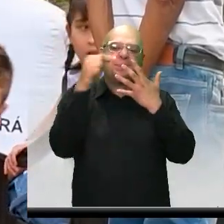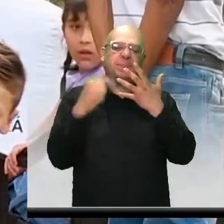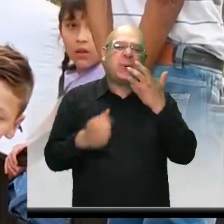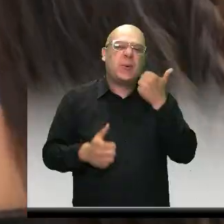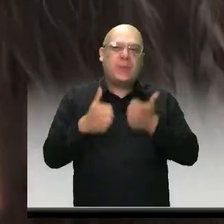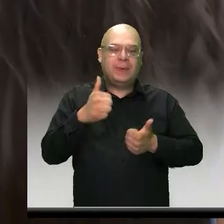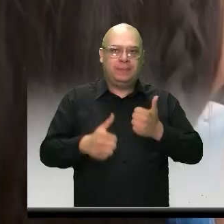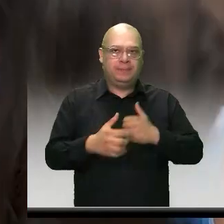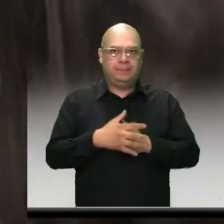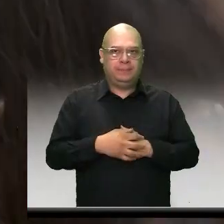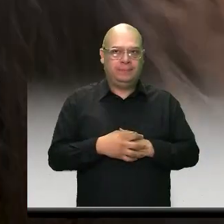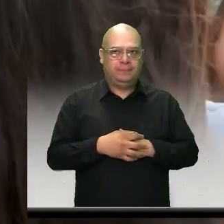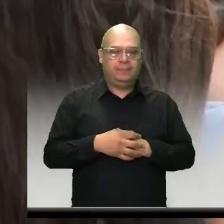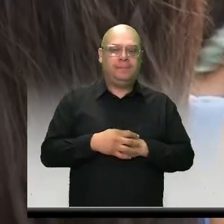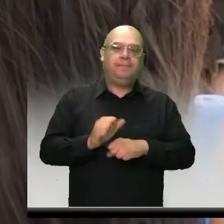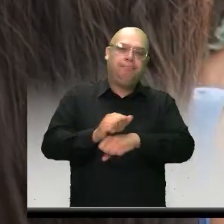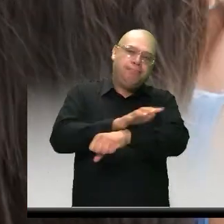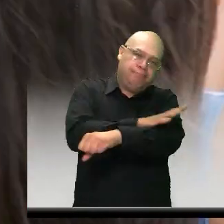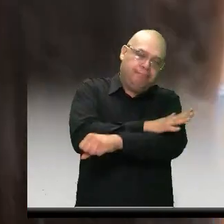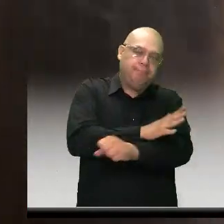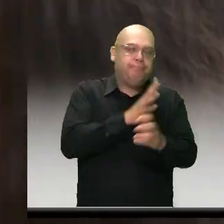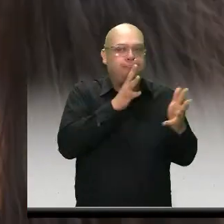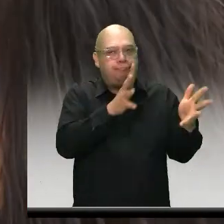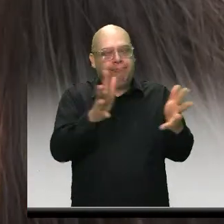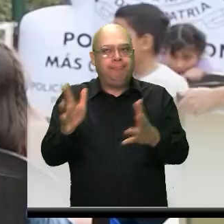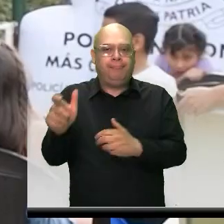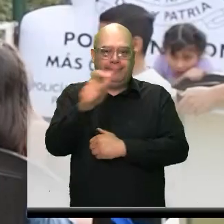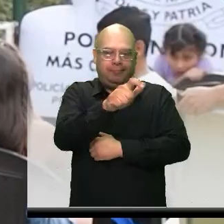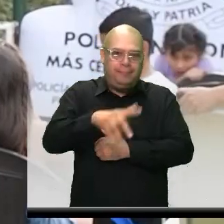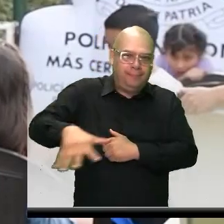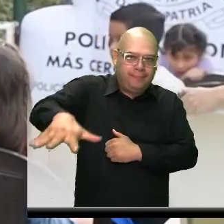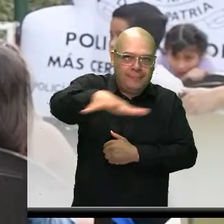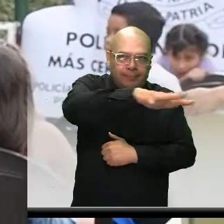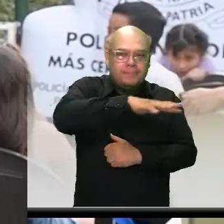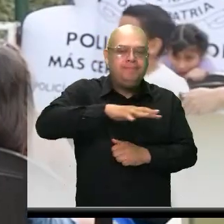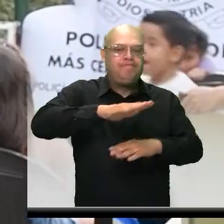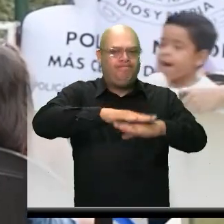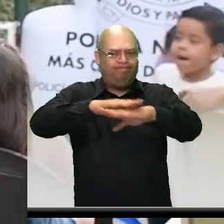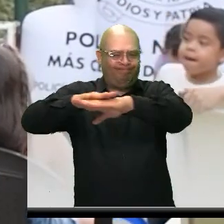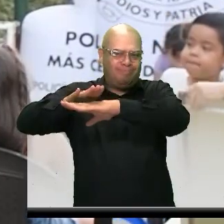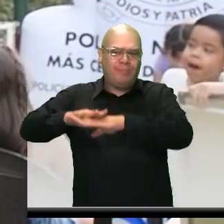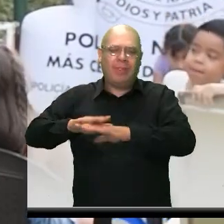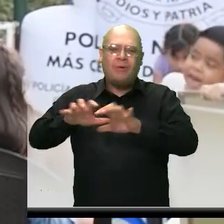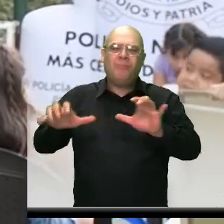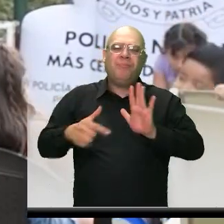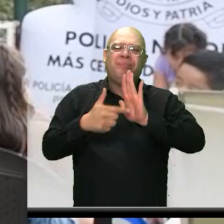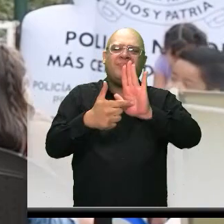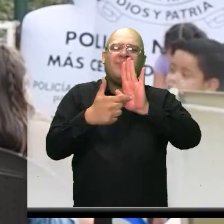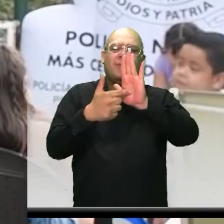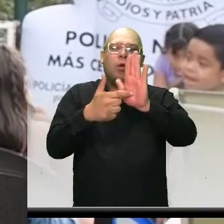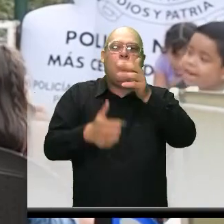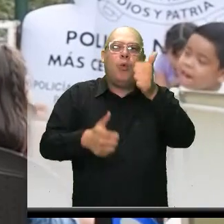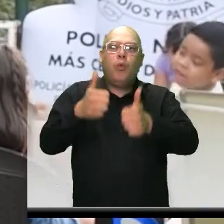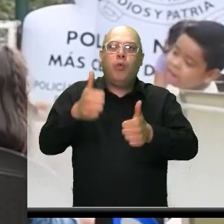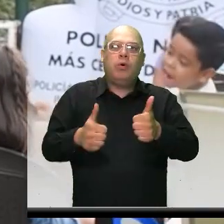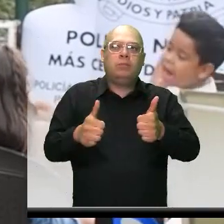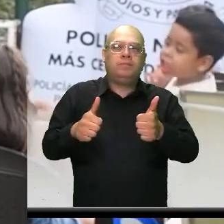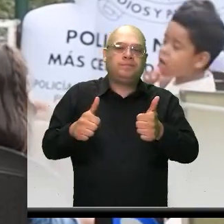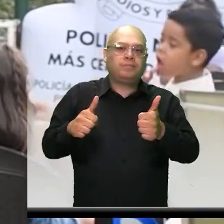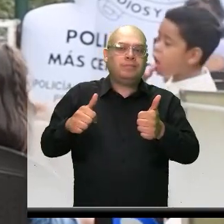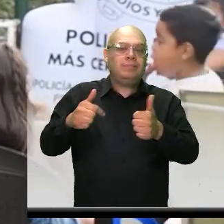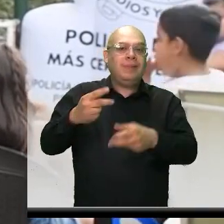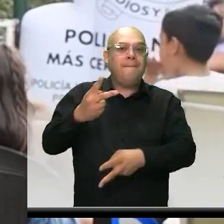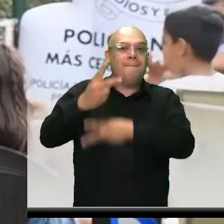Como lo son sensibilizaciones, campañas a la ciudadanía, donde vamos a conocer las diferentes modalidades de los delitos que